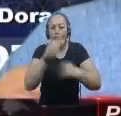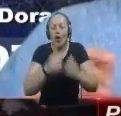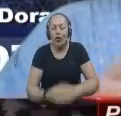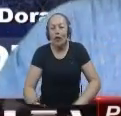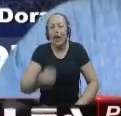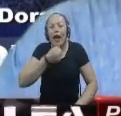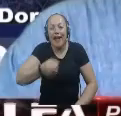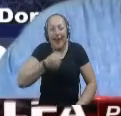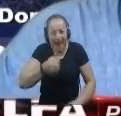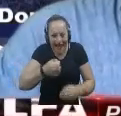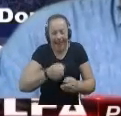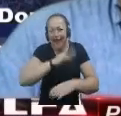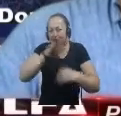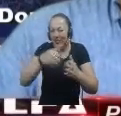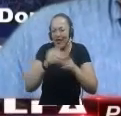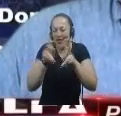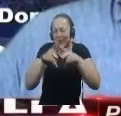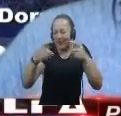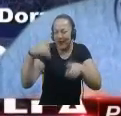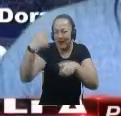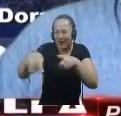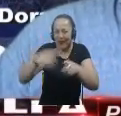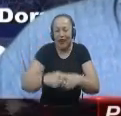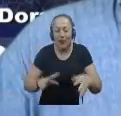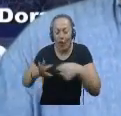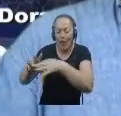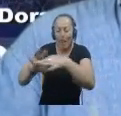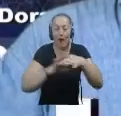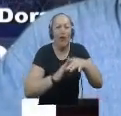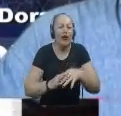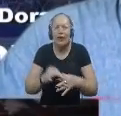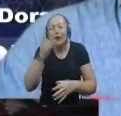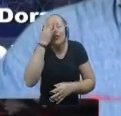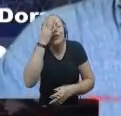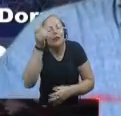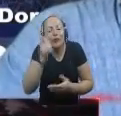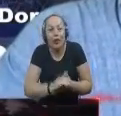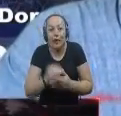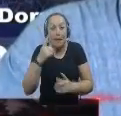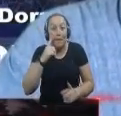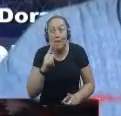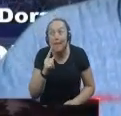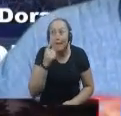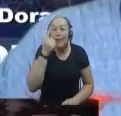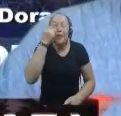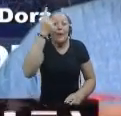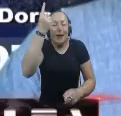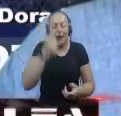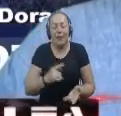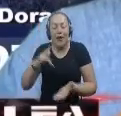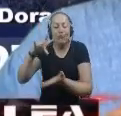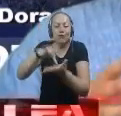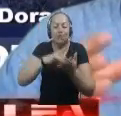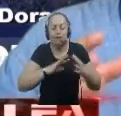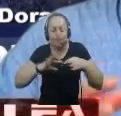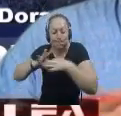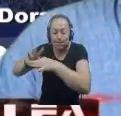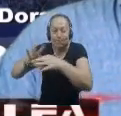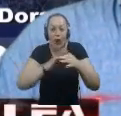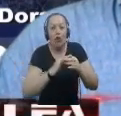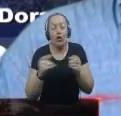Del municipio La Dorada Que se unieron Que pienso que es la primera vez Que se unen En un evento Tan